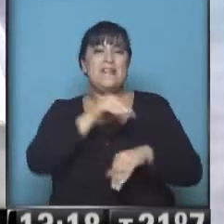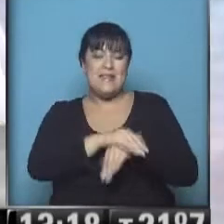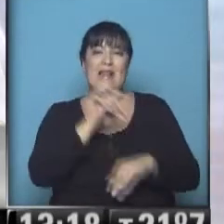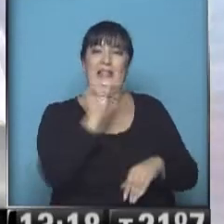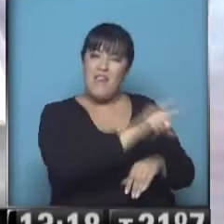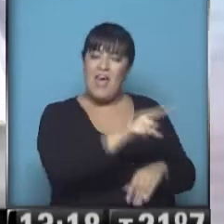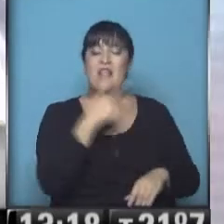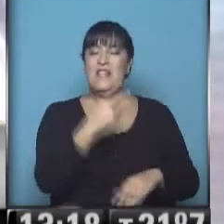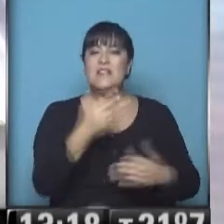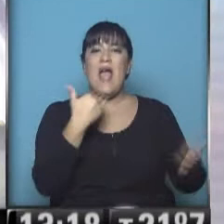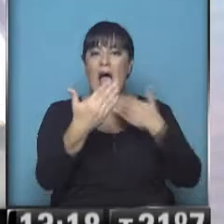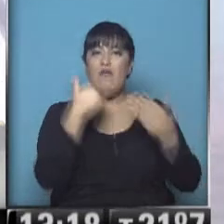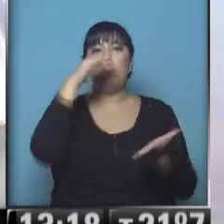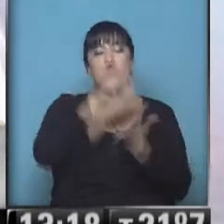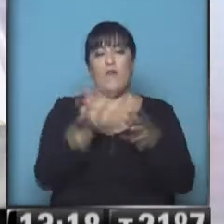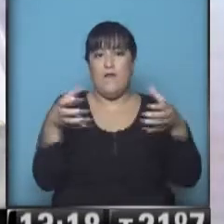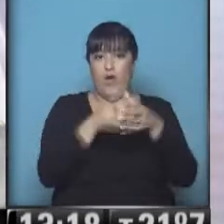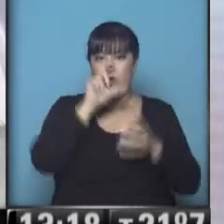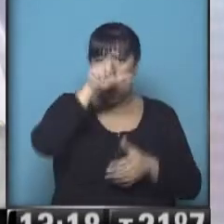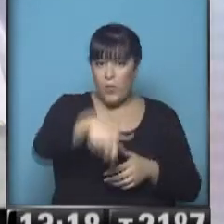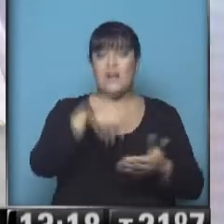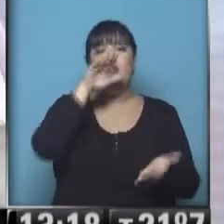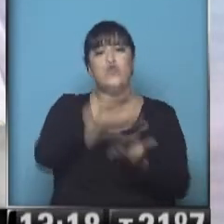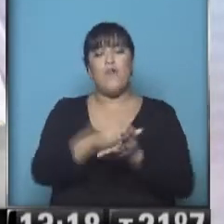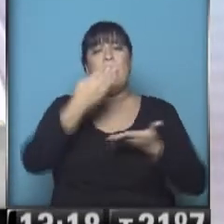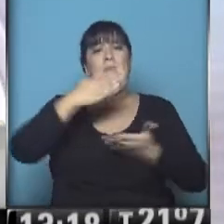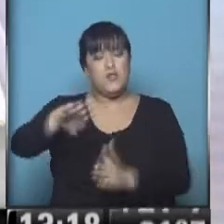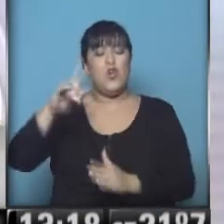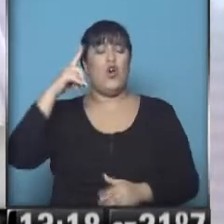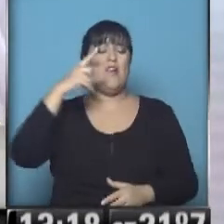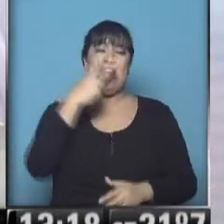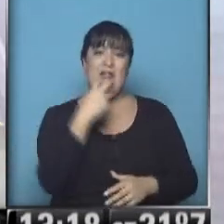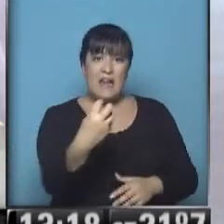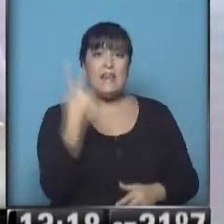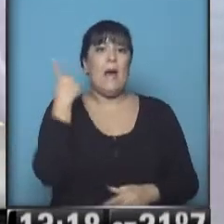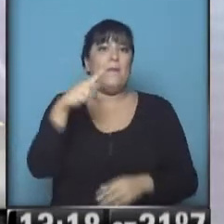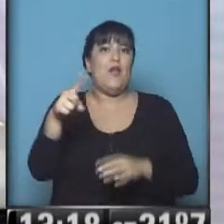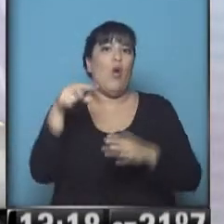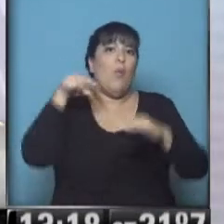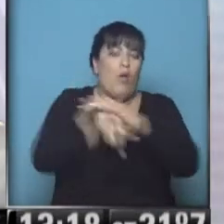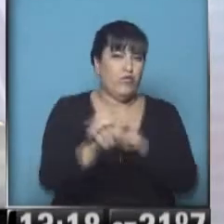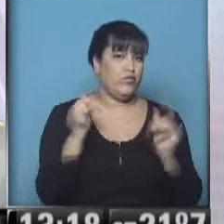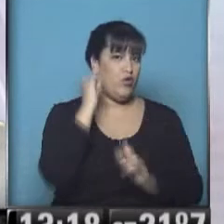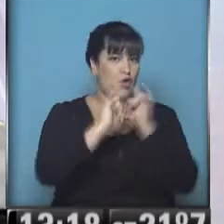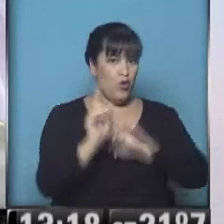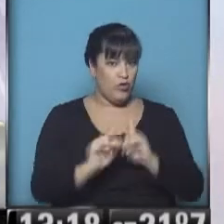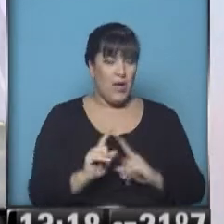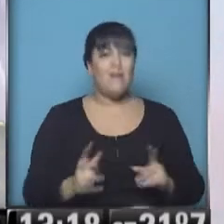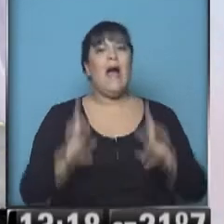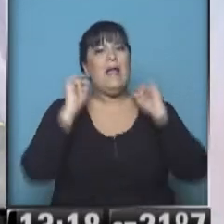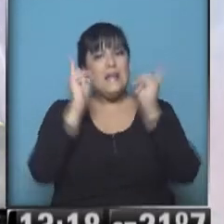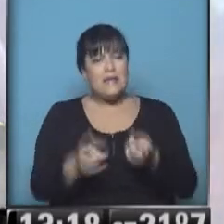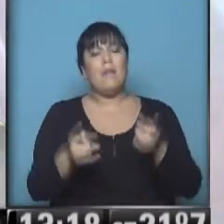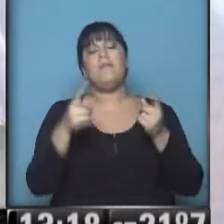con la República Argentina sobre buitres, sobre inversiones en energía, pero no daba detalles, y sobre la postura que apoya